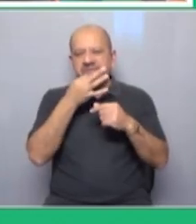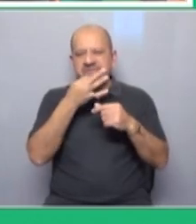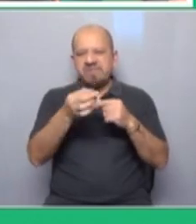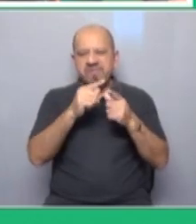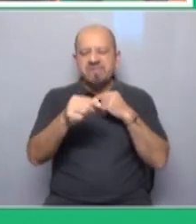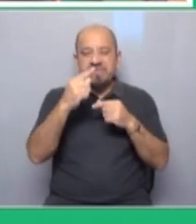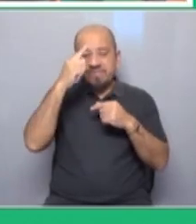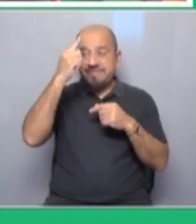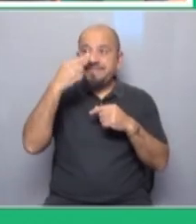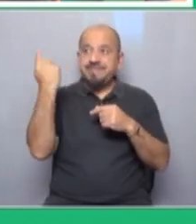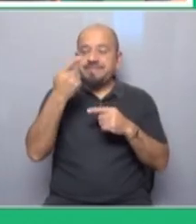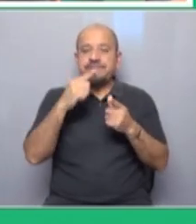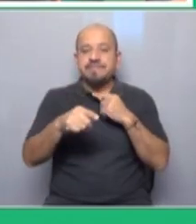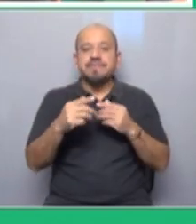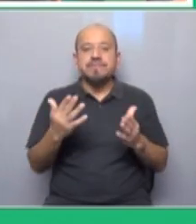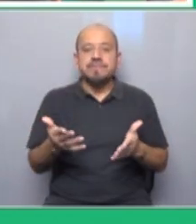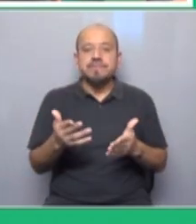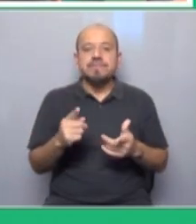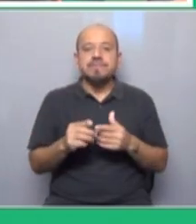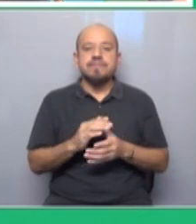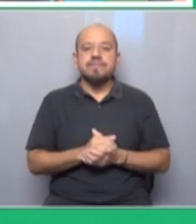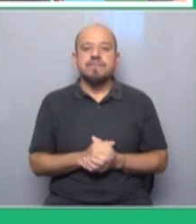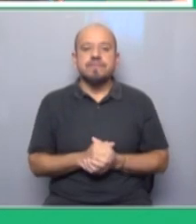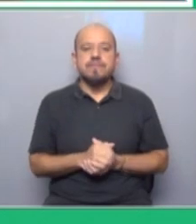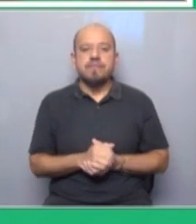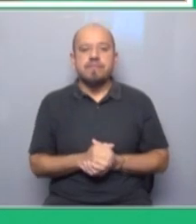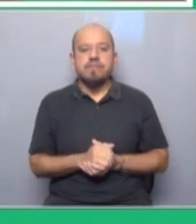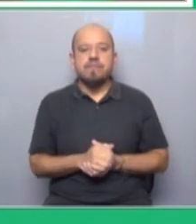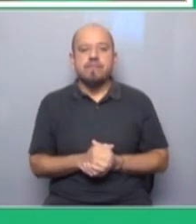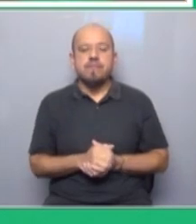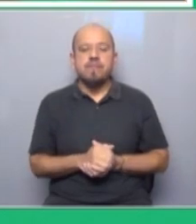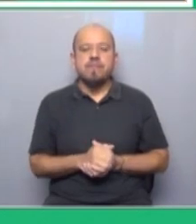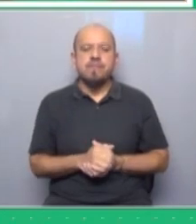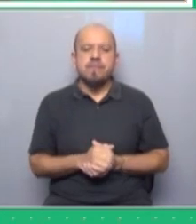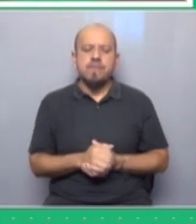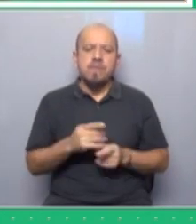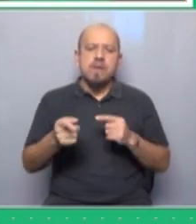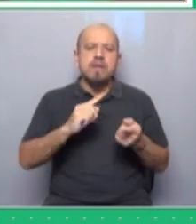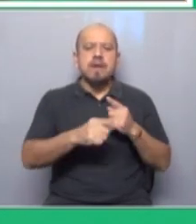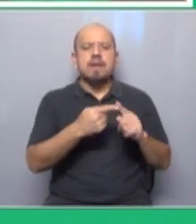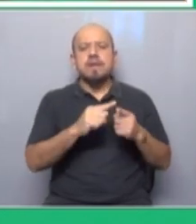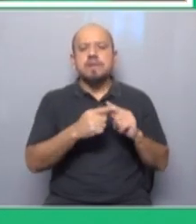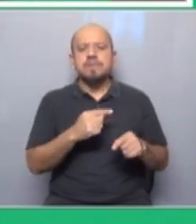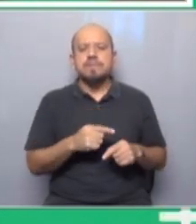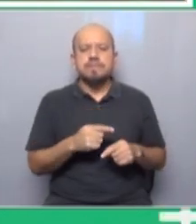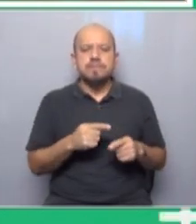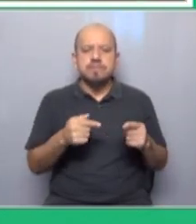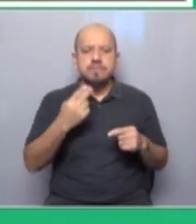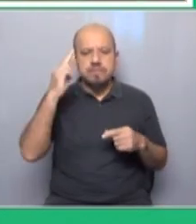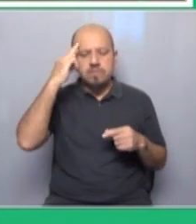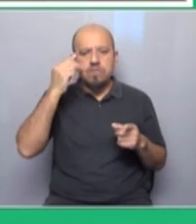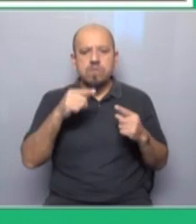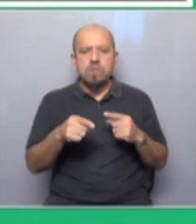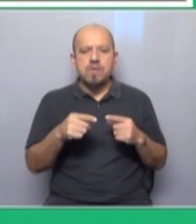en el primero de mayo en Uruguay y en casi todo el mundo es la internacional Álvaro en apenas un minuto las relaciones actualmente en Uruguay